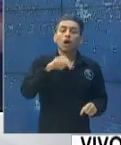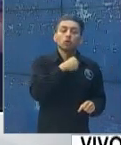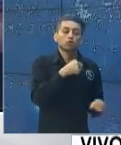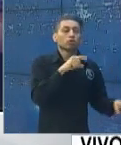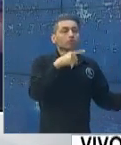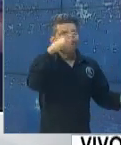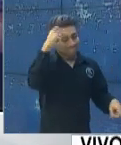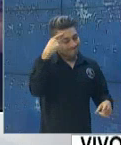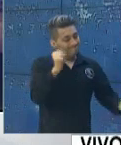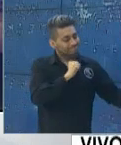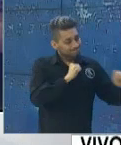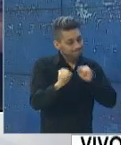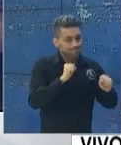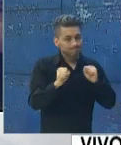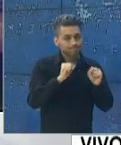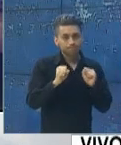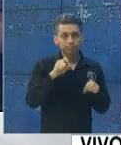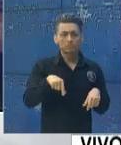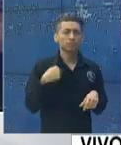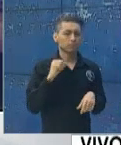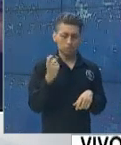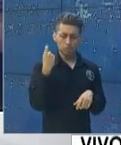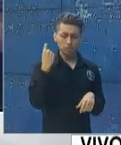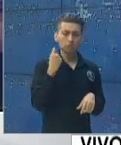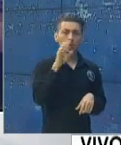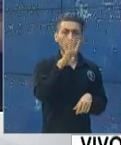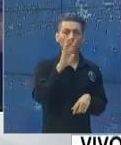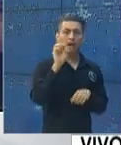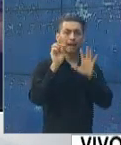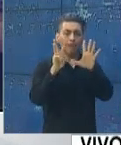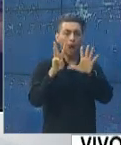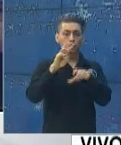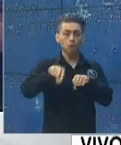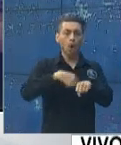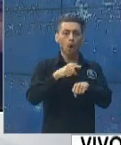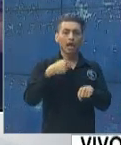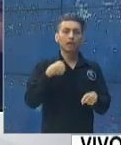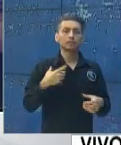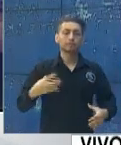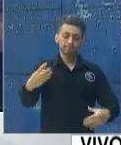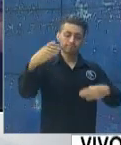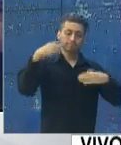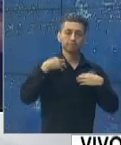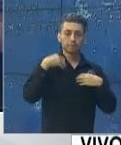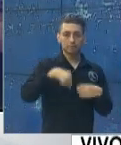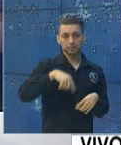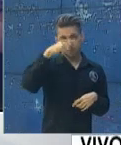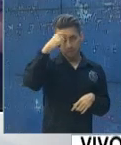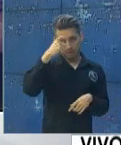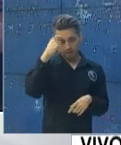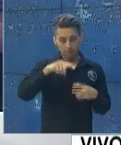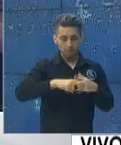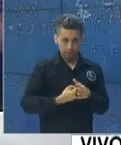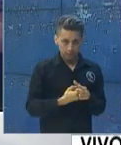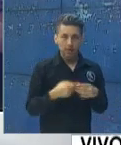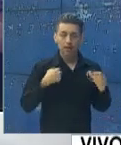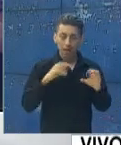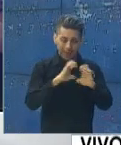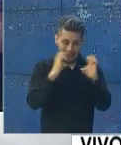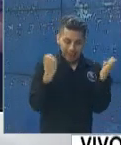fuertemente, como usted lo dijo, apenas tenemos 48 horas de haber iniciado la gestión, con un equipo